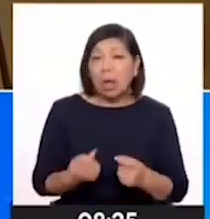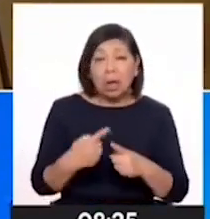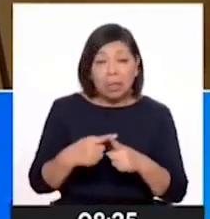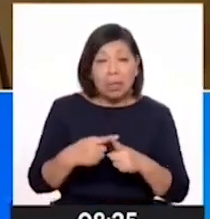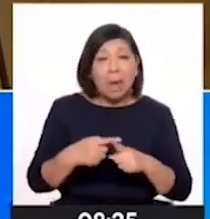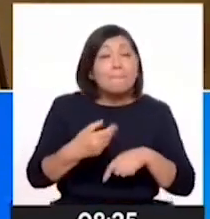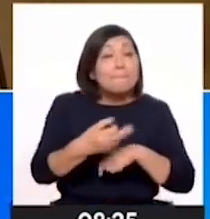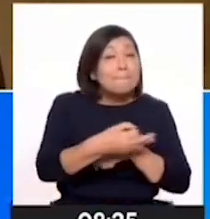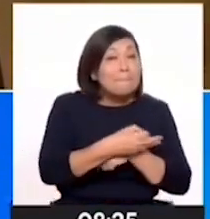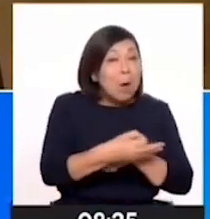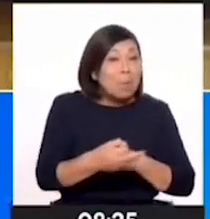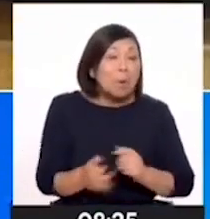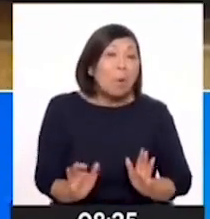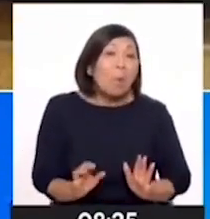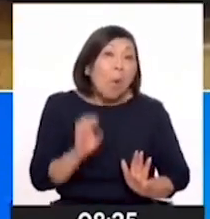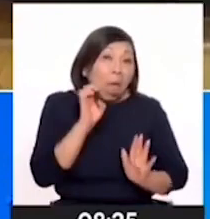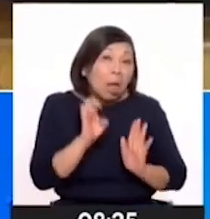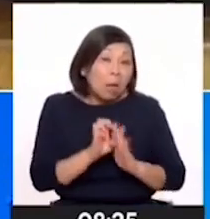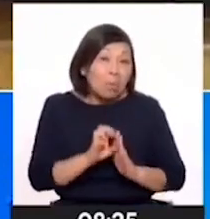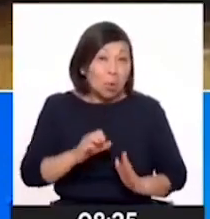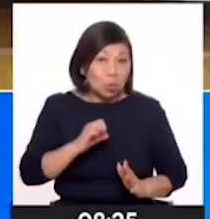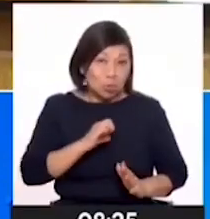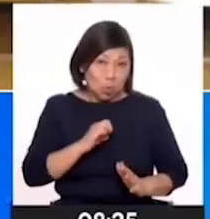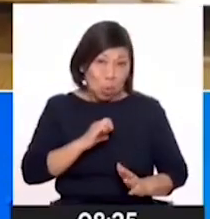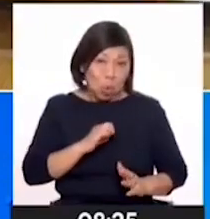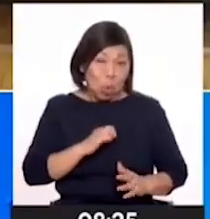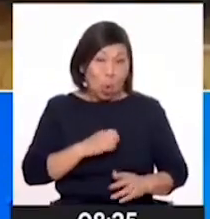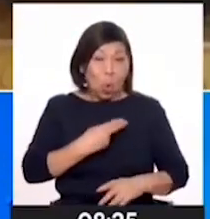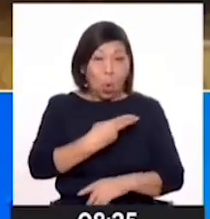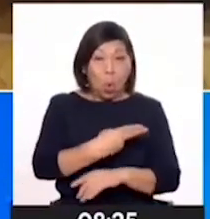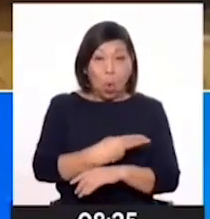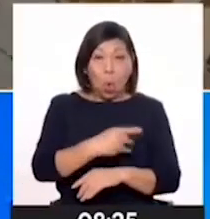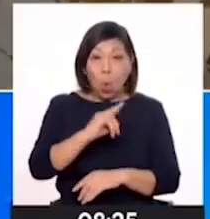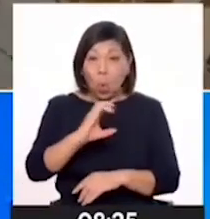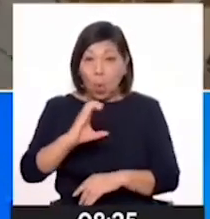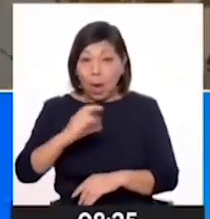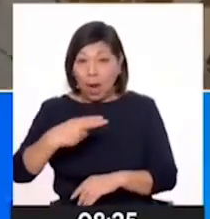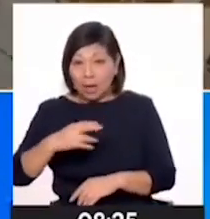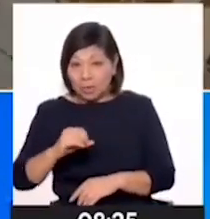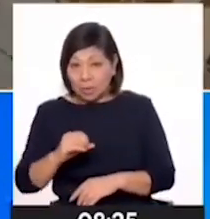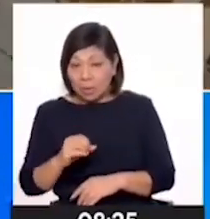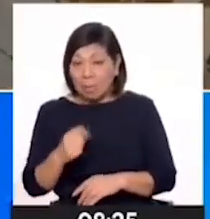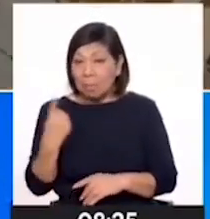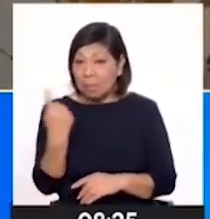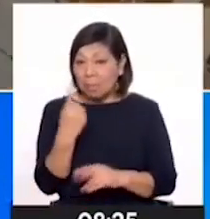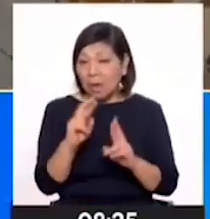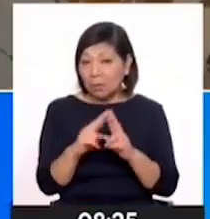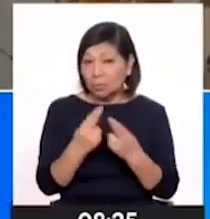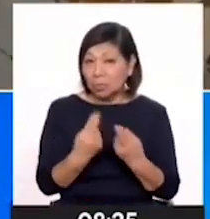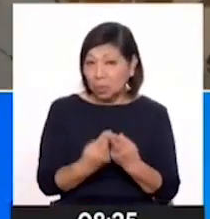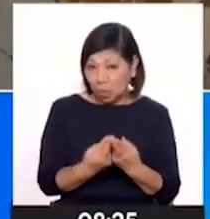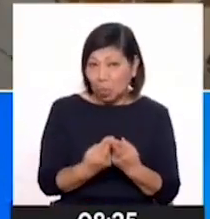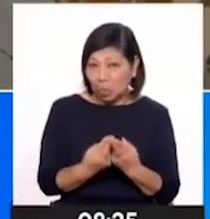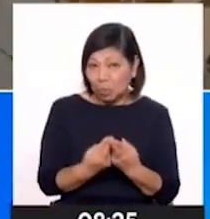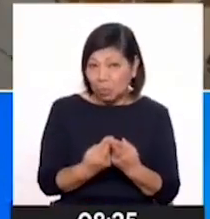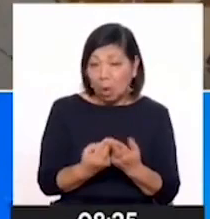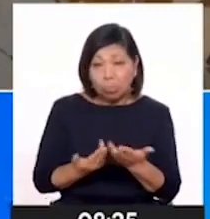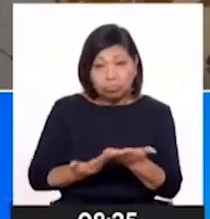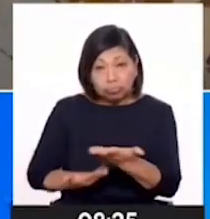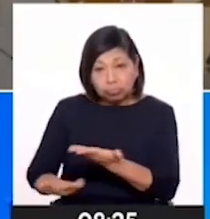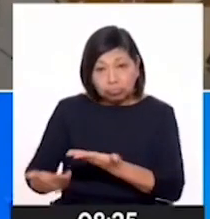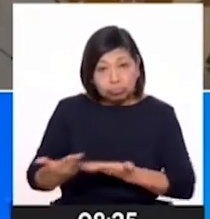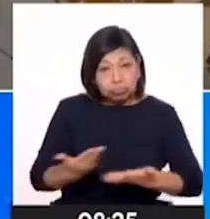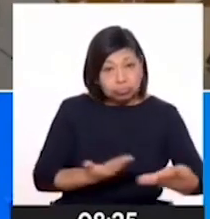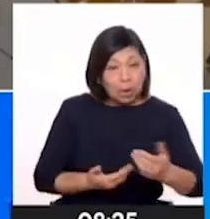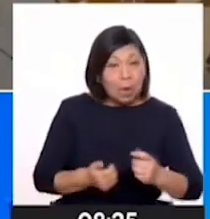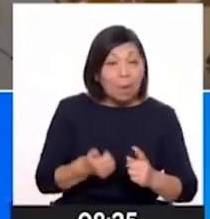regiones. Yo, por ejemplo, en Guacho he recibido durante estos meses, luego de la primera reunión, las coordinaciones con